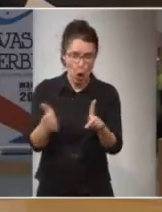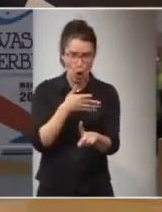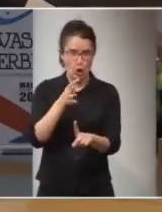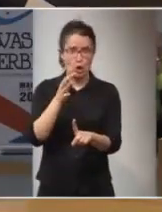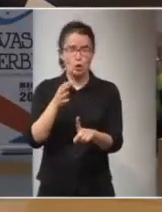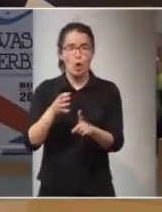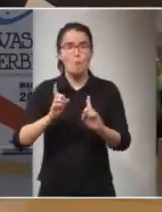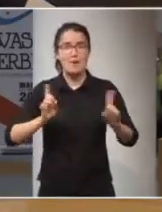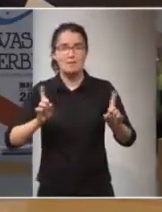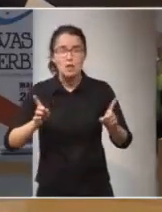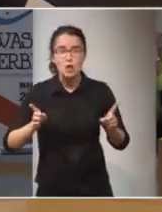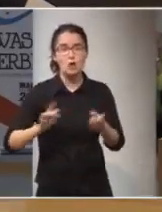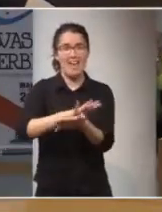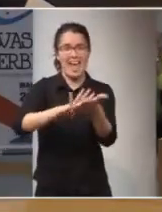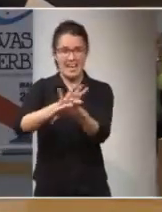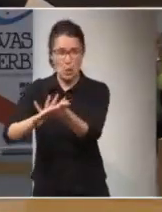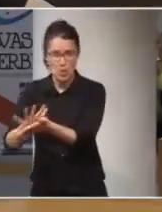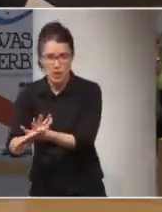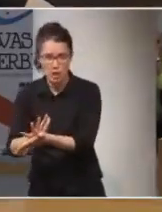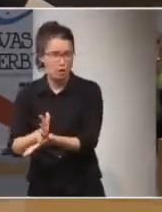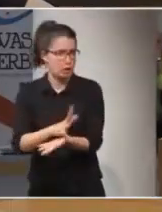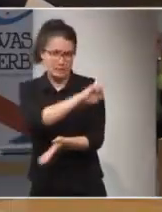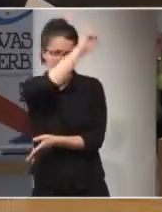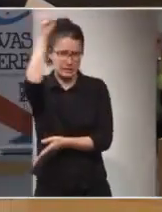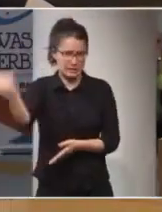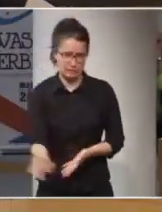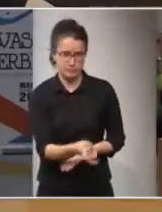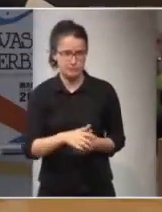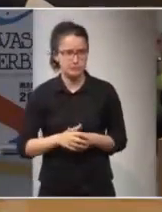de Prevención del Genocidio y muchas otras.